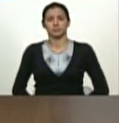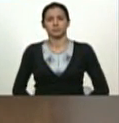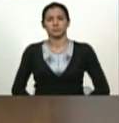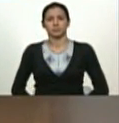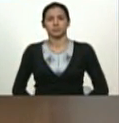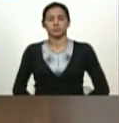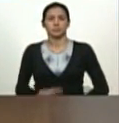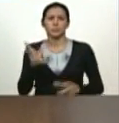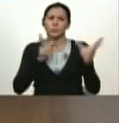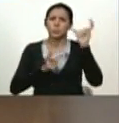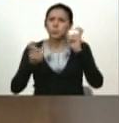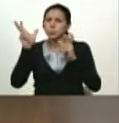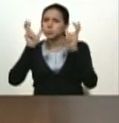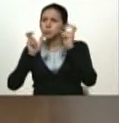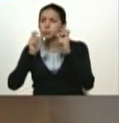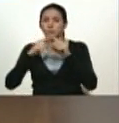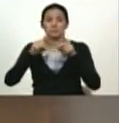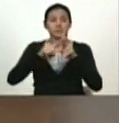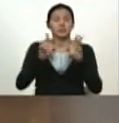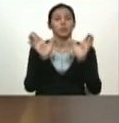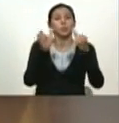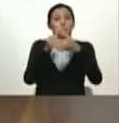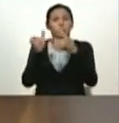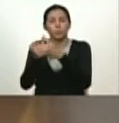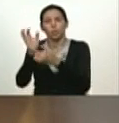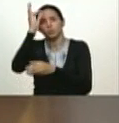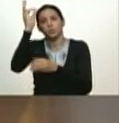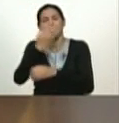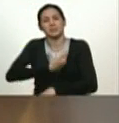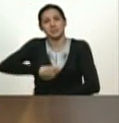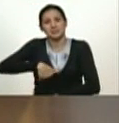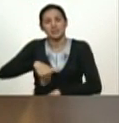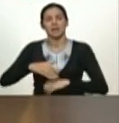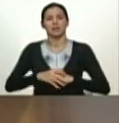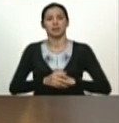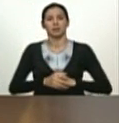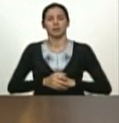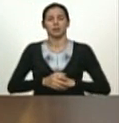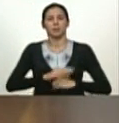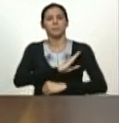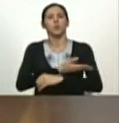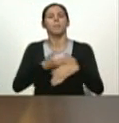escuchando diversos sectores, los consejos presidenciales del Poder Popular,